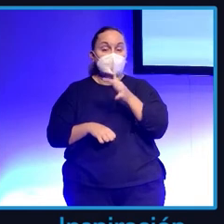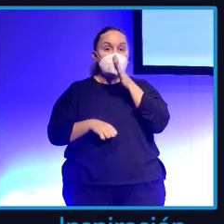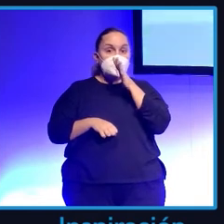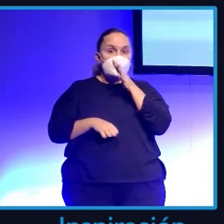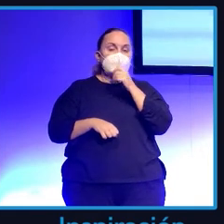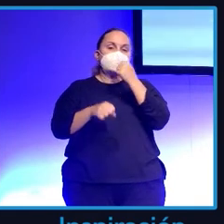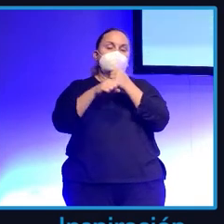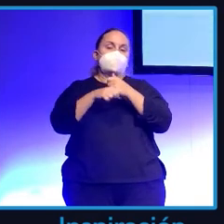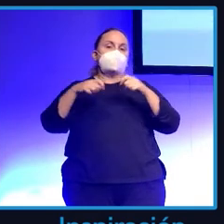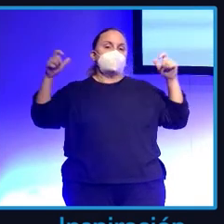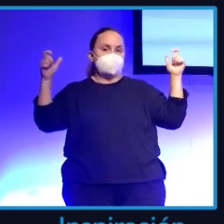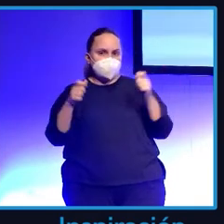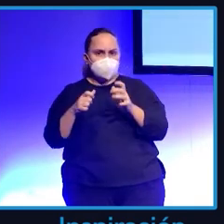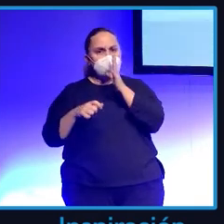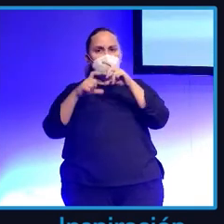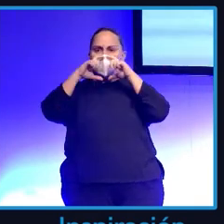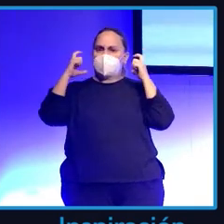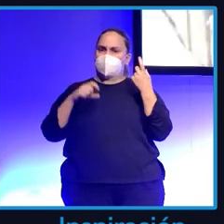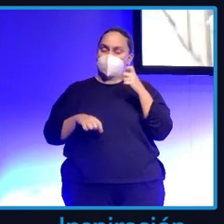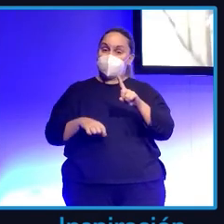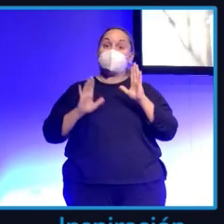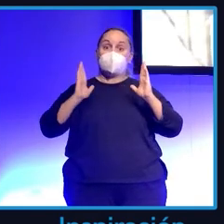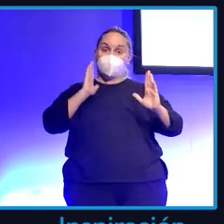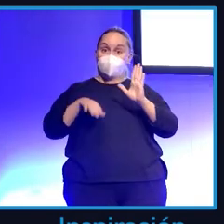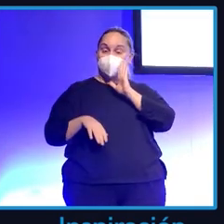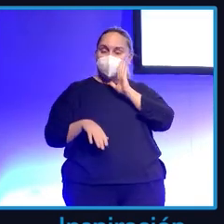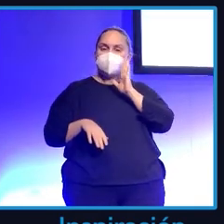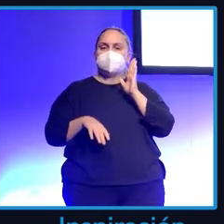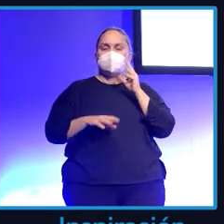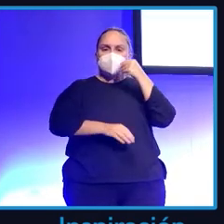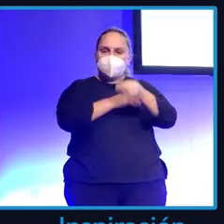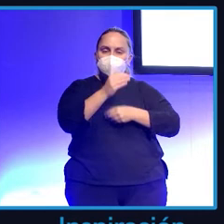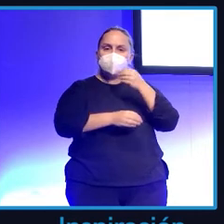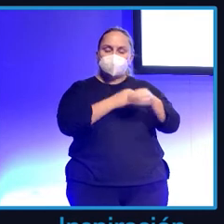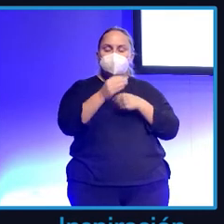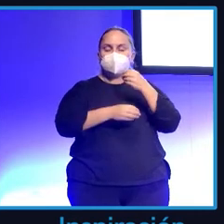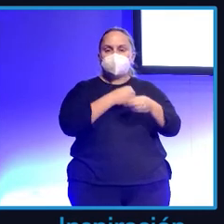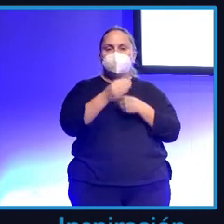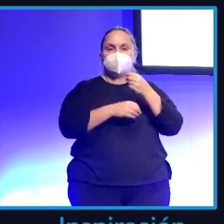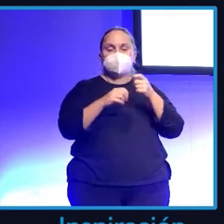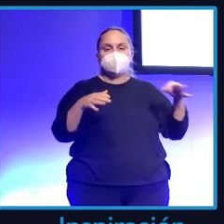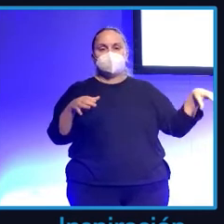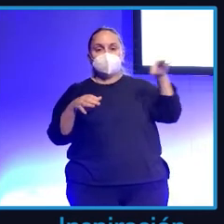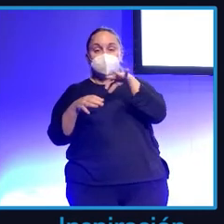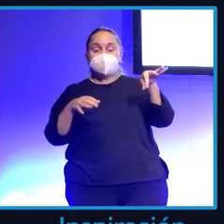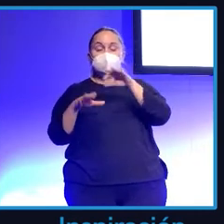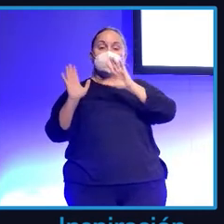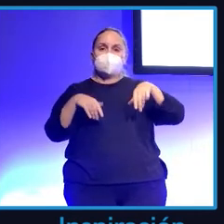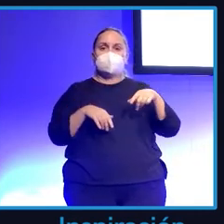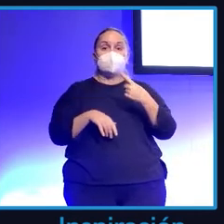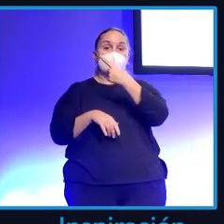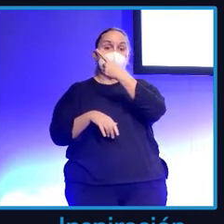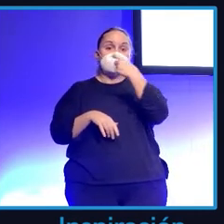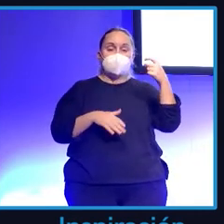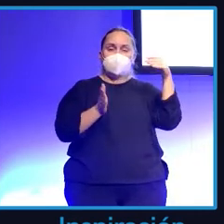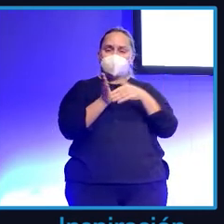mucha menos gente porque ya no hacen falta mascarillas. Pero mientras tanto, las utilizamos para... Bueno, los 100.000 euros los conseguimos